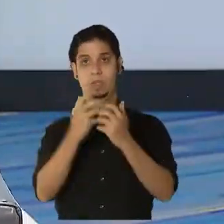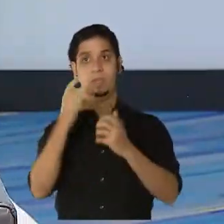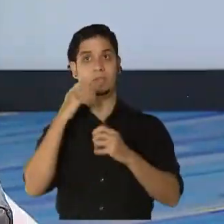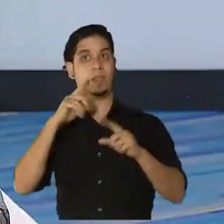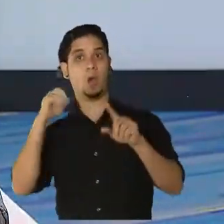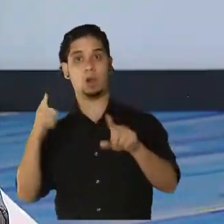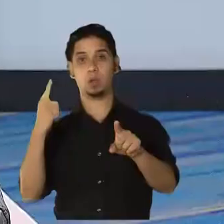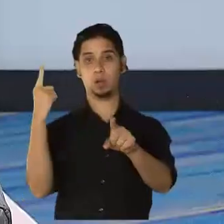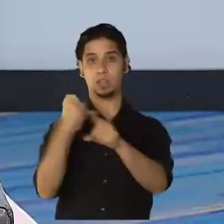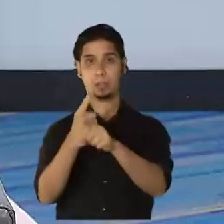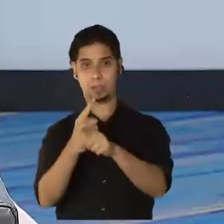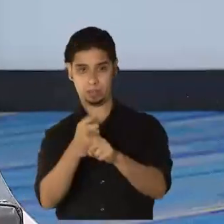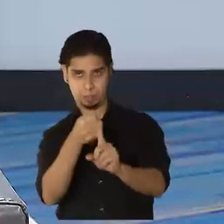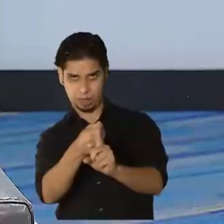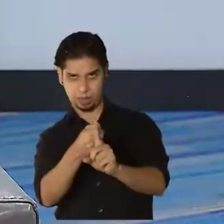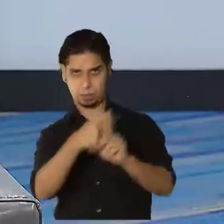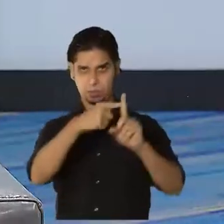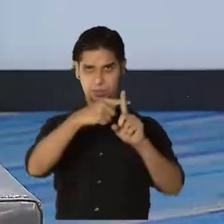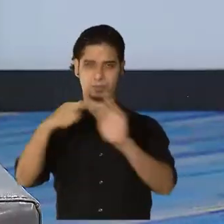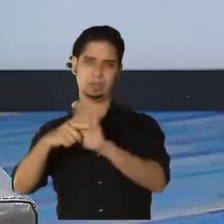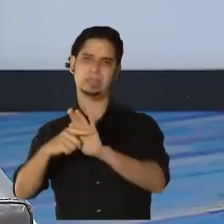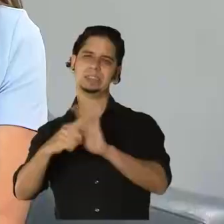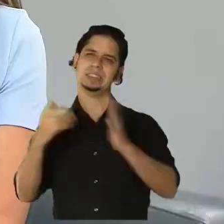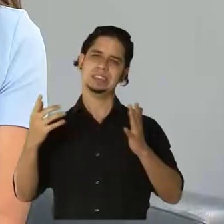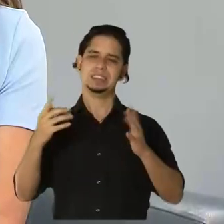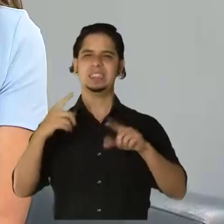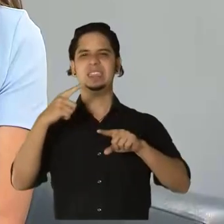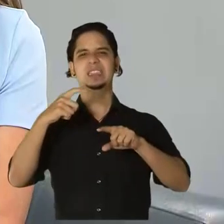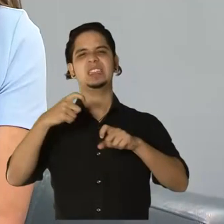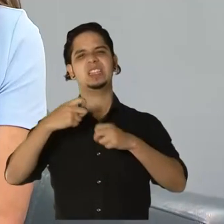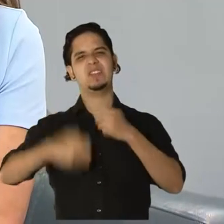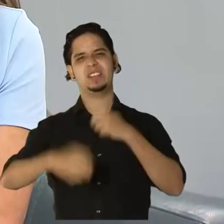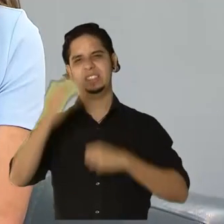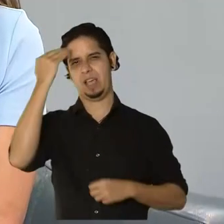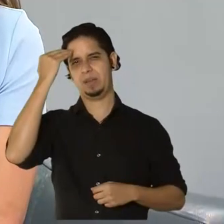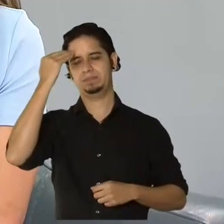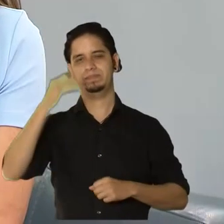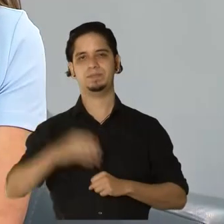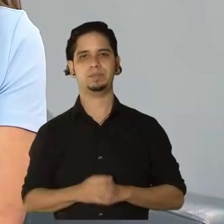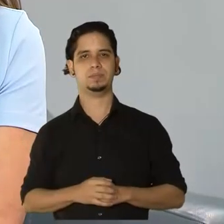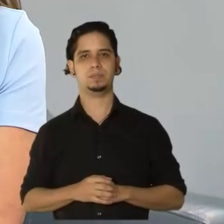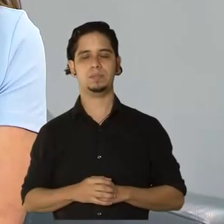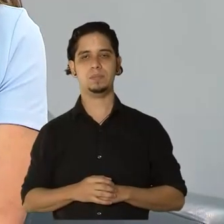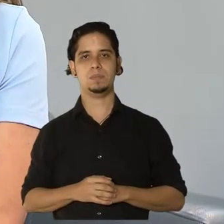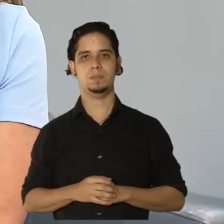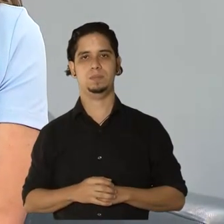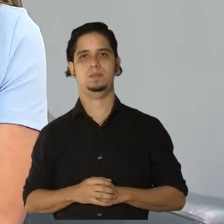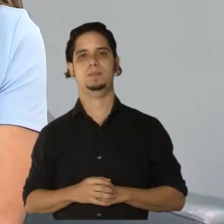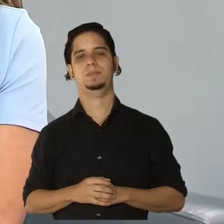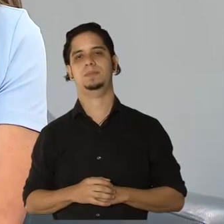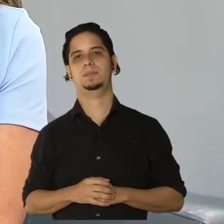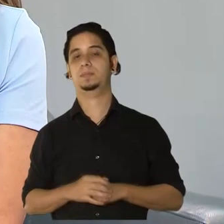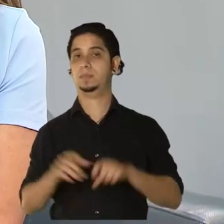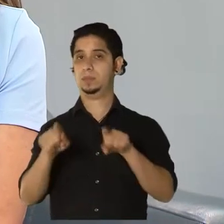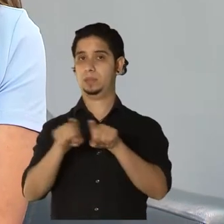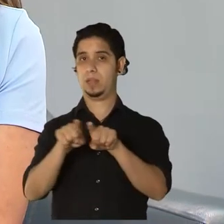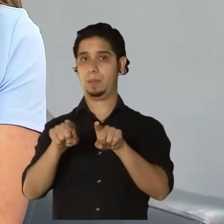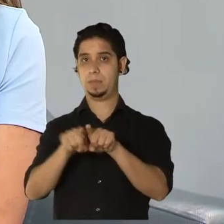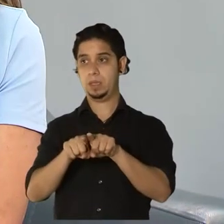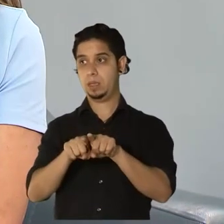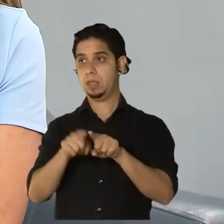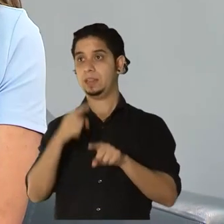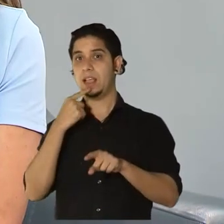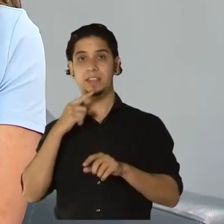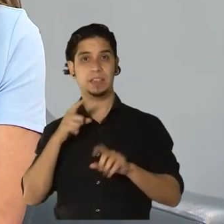impactado positivo o negativamente ese proceso. Y partiendo de esa premisa también sería muy prematuro decir que se debe cambiar